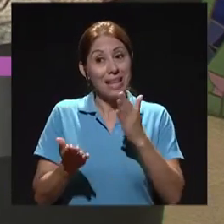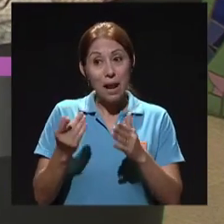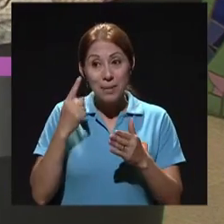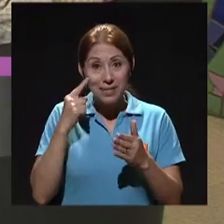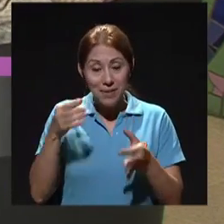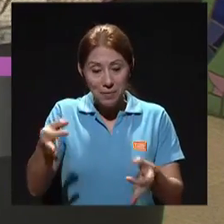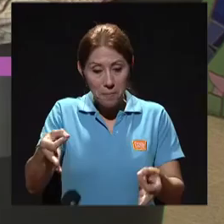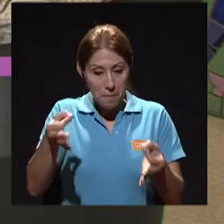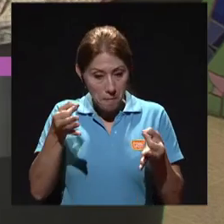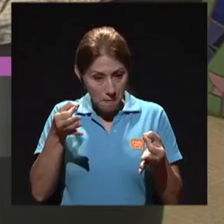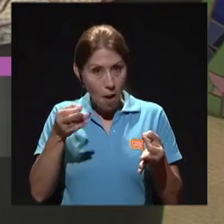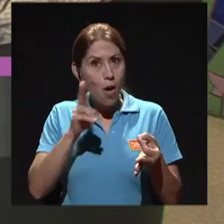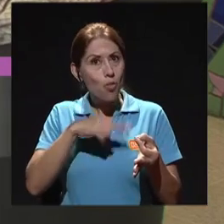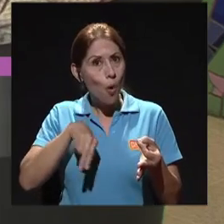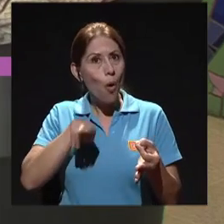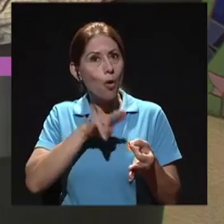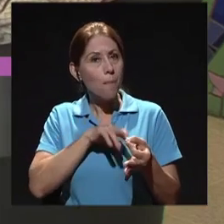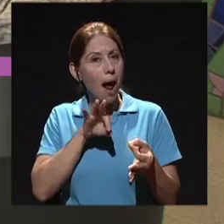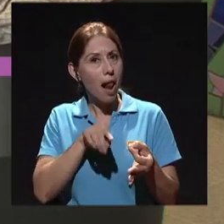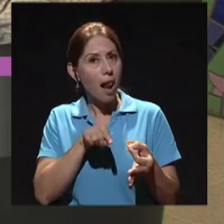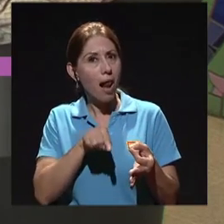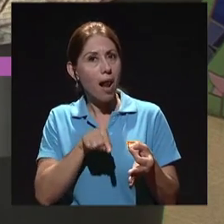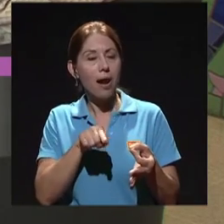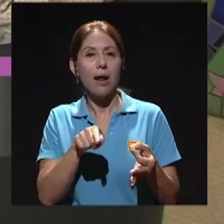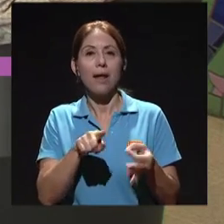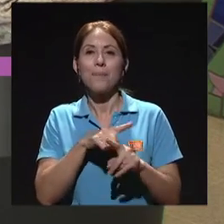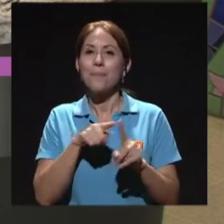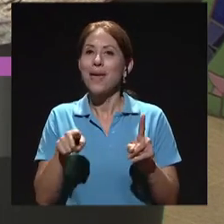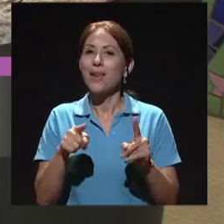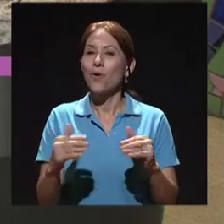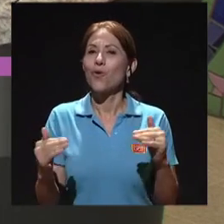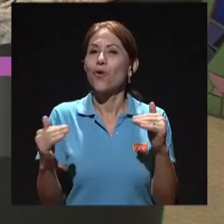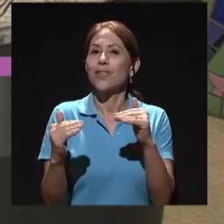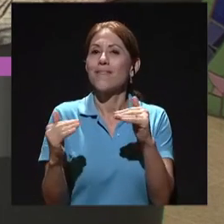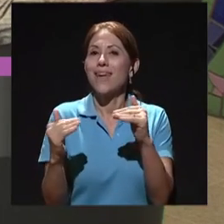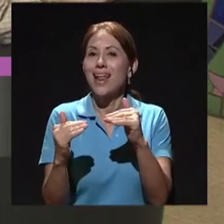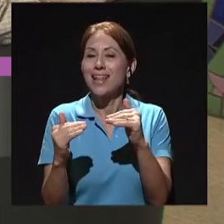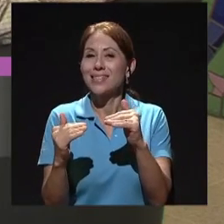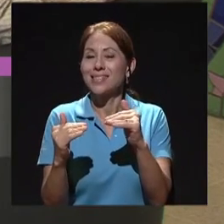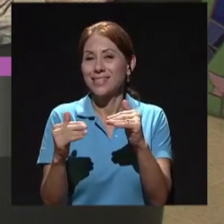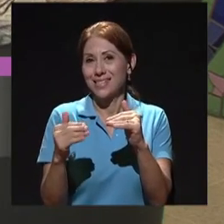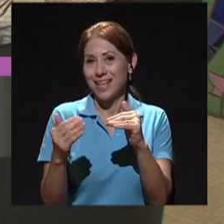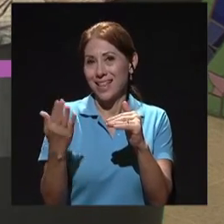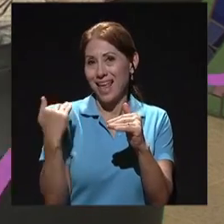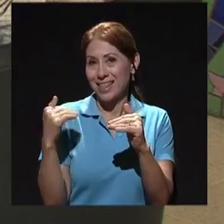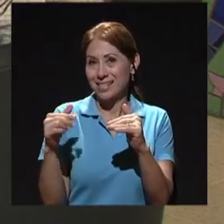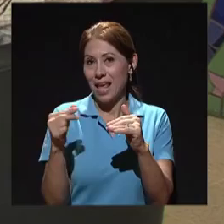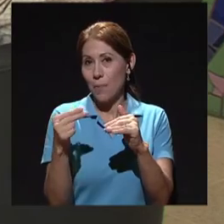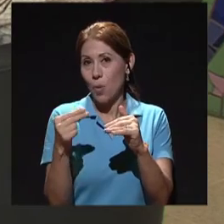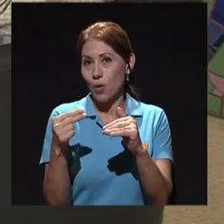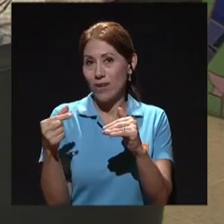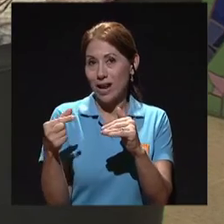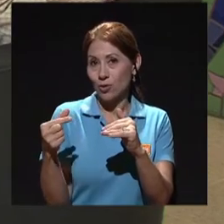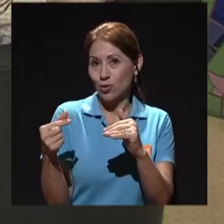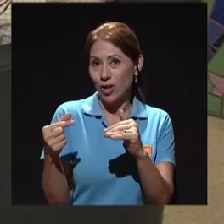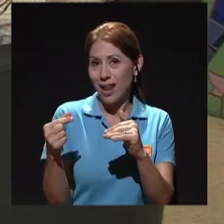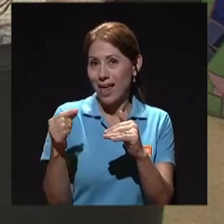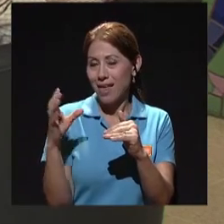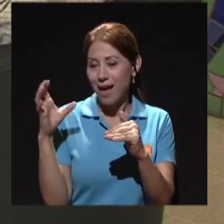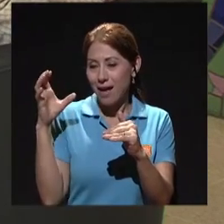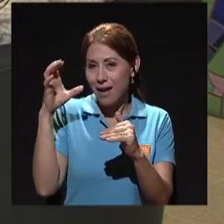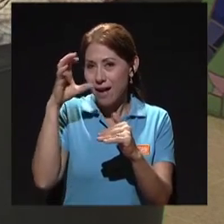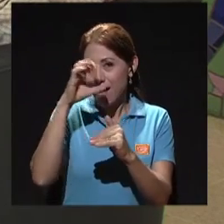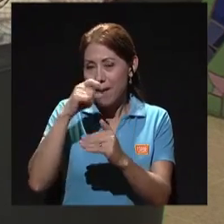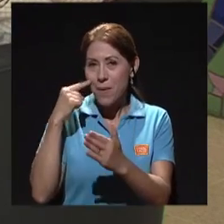glucosa normal, digamos, en 90, por ejemplo. Pero los niveles de hemoglobina glicosilada van a reflejar cómo se comportó esa persona